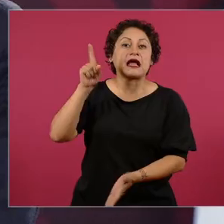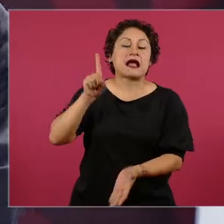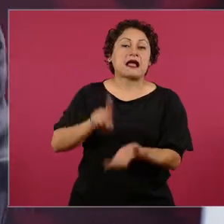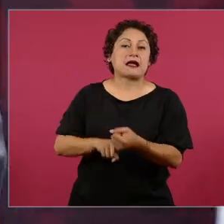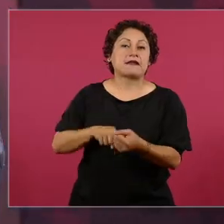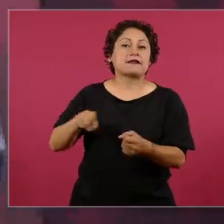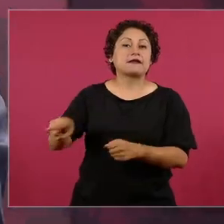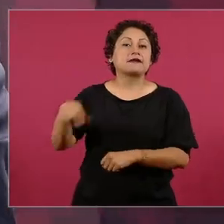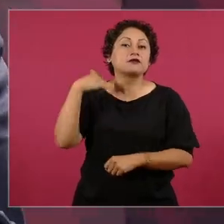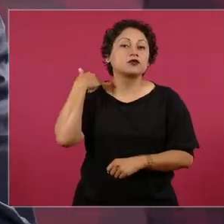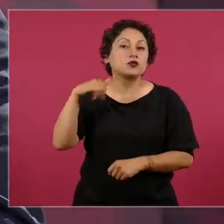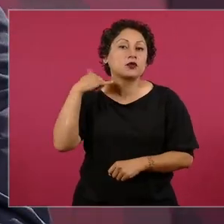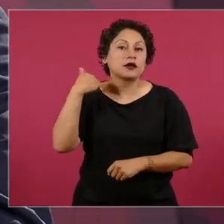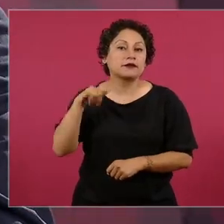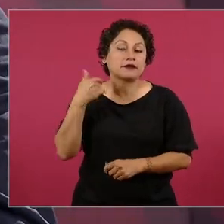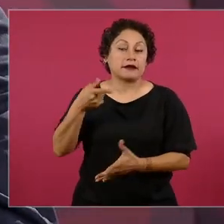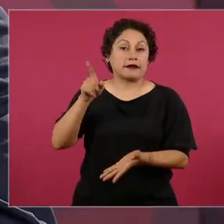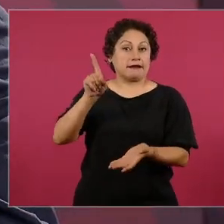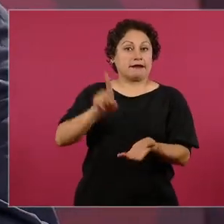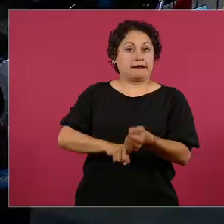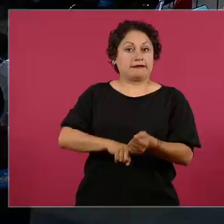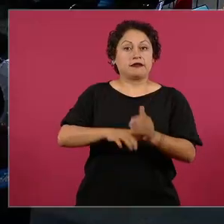playas de Yucatán,